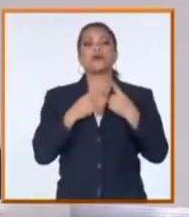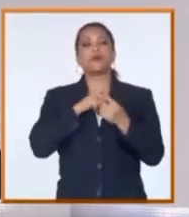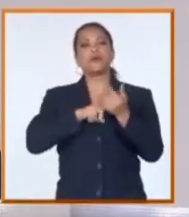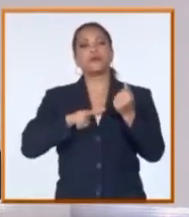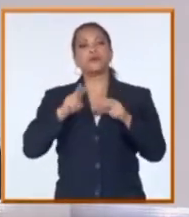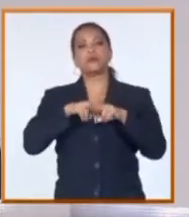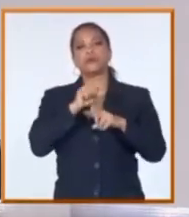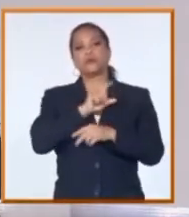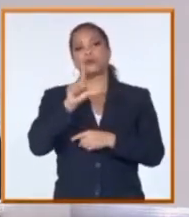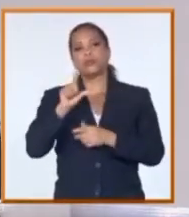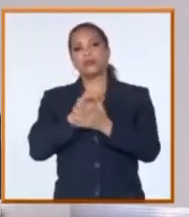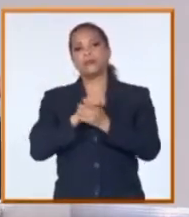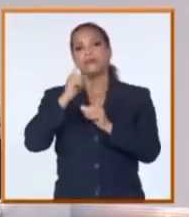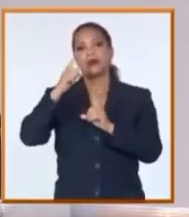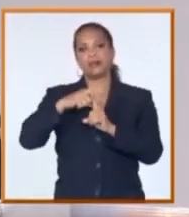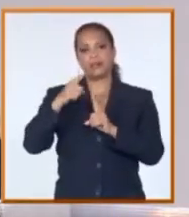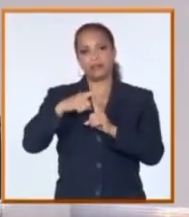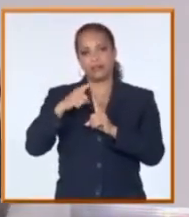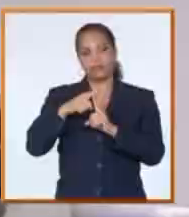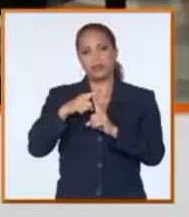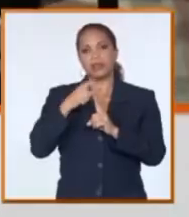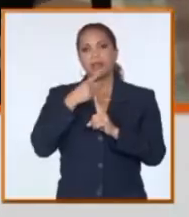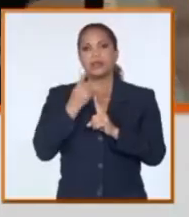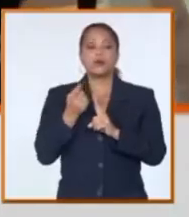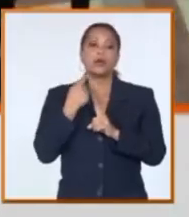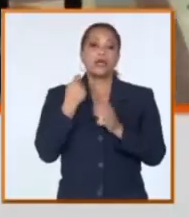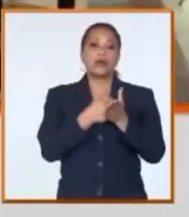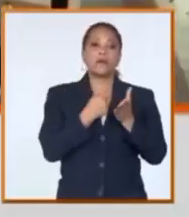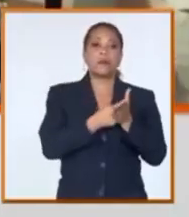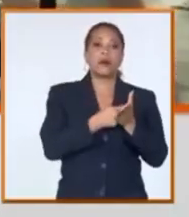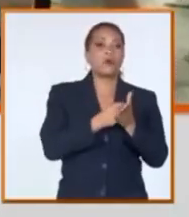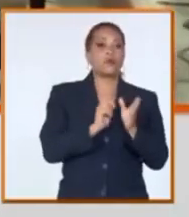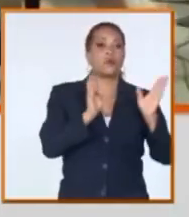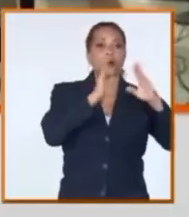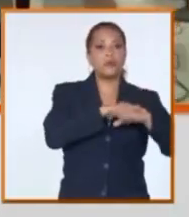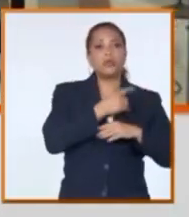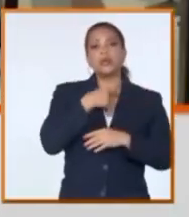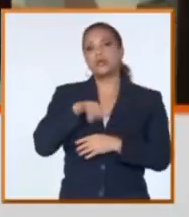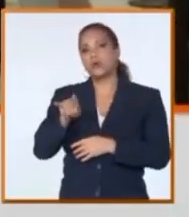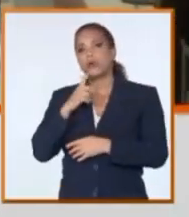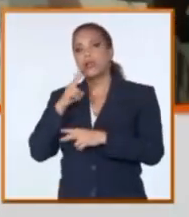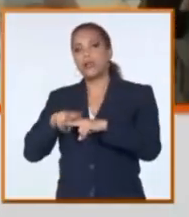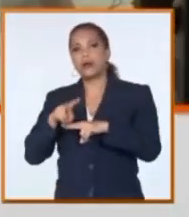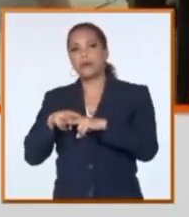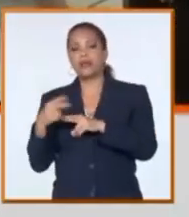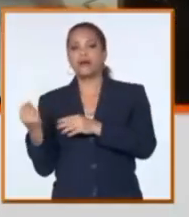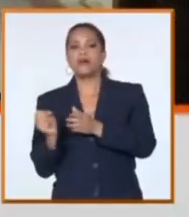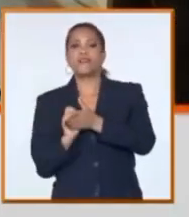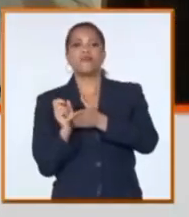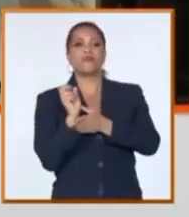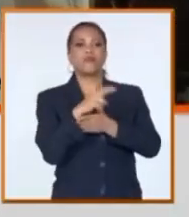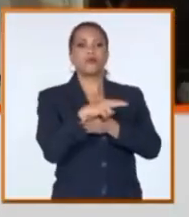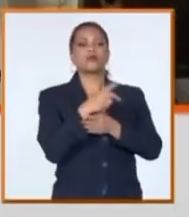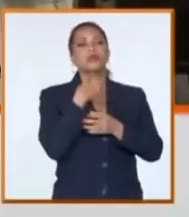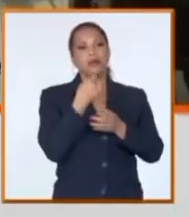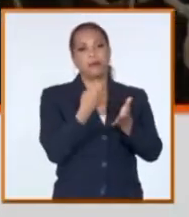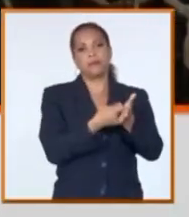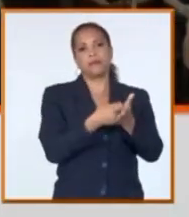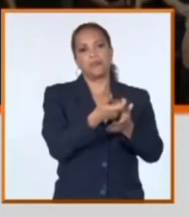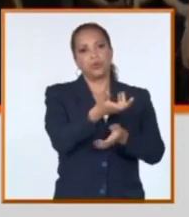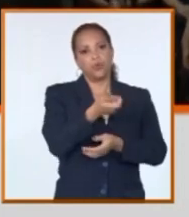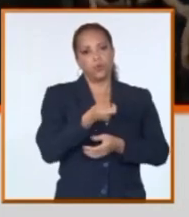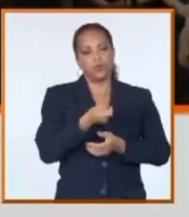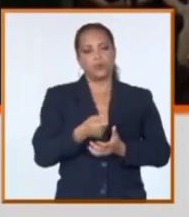Holguín y Matanzas, donde como no había efectivo suficiente, pues hemos tenido igualmente que hablar con las sucursales bancarias y han entendido